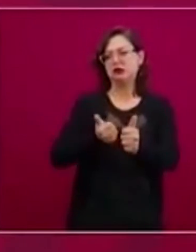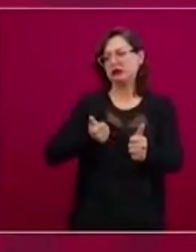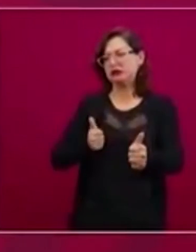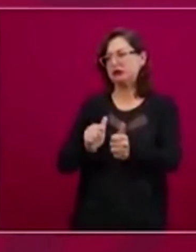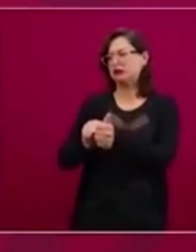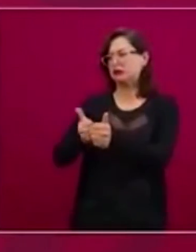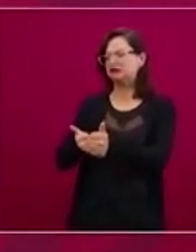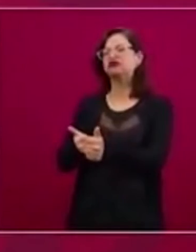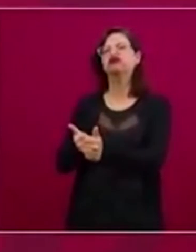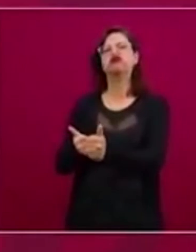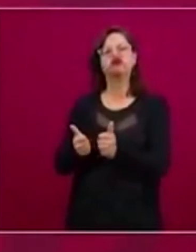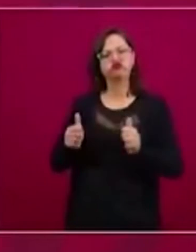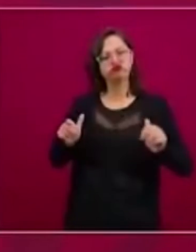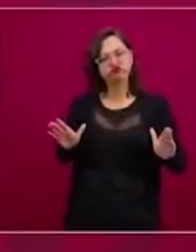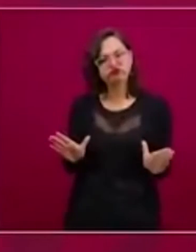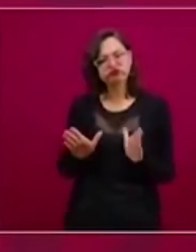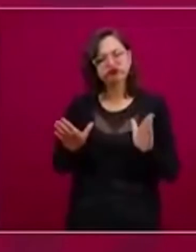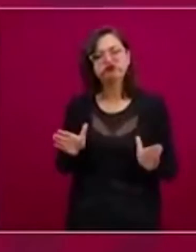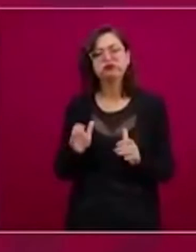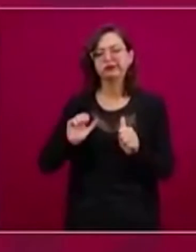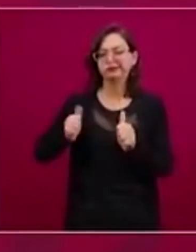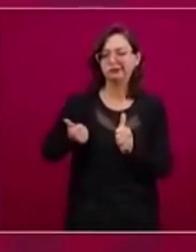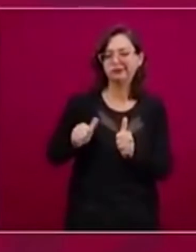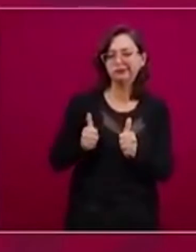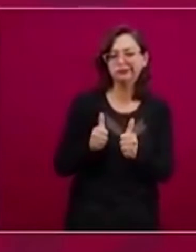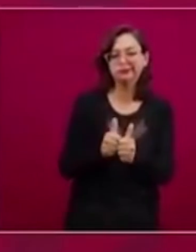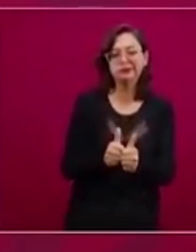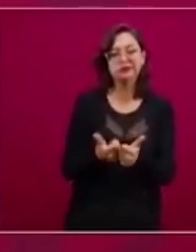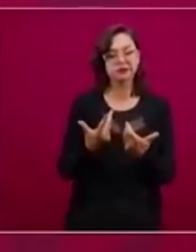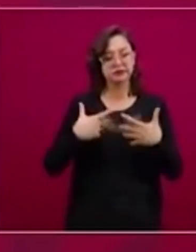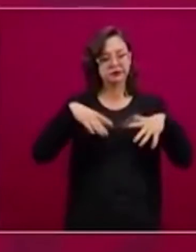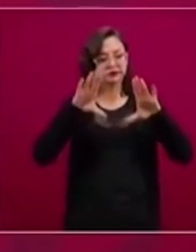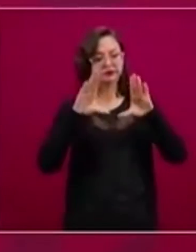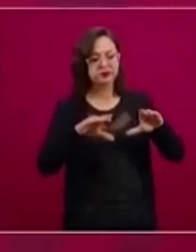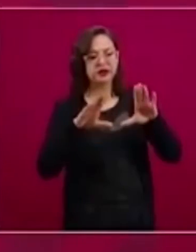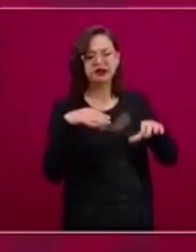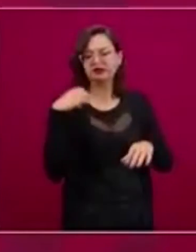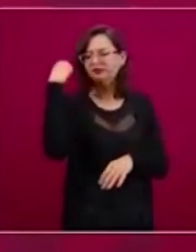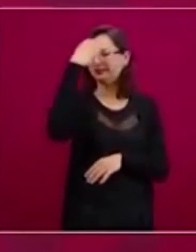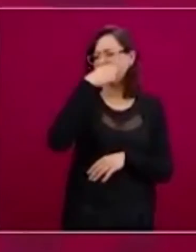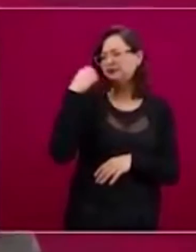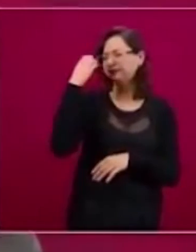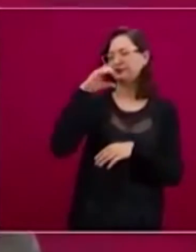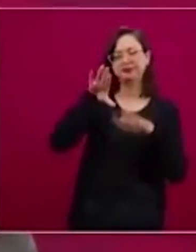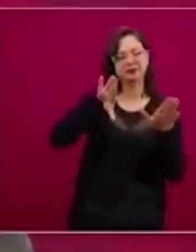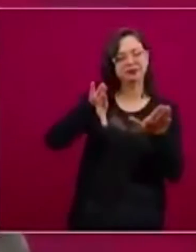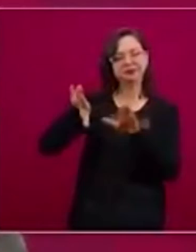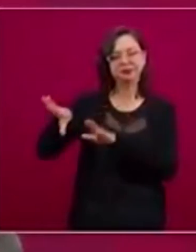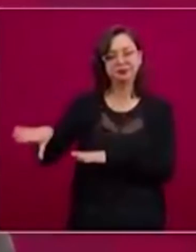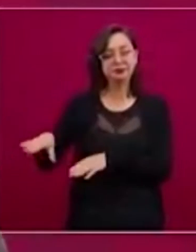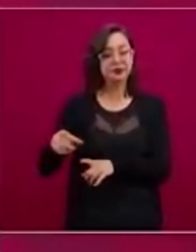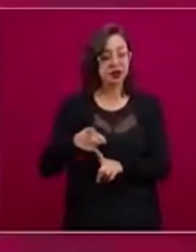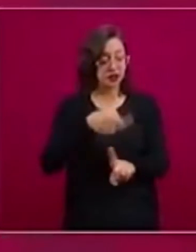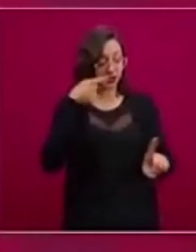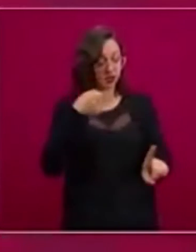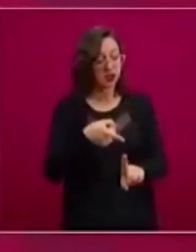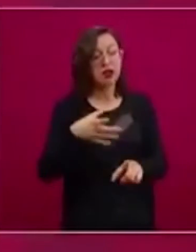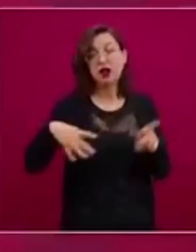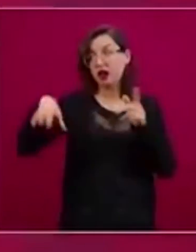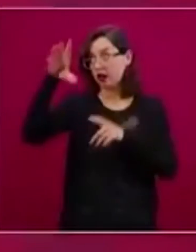del esfuerzo en el aprendizaje más que en la evaluación. El eje será aprender y compartir.